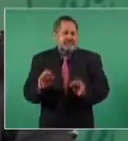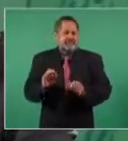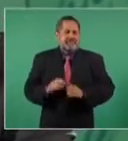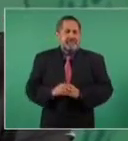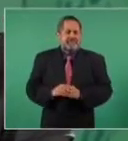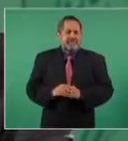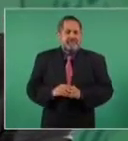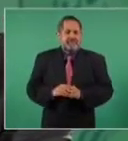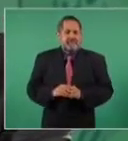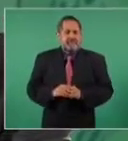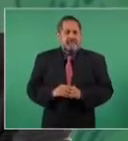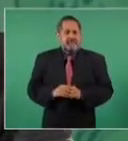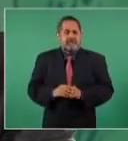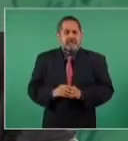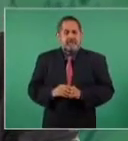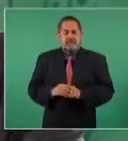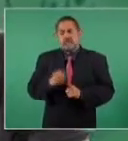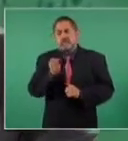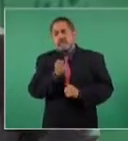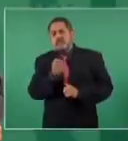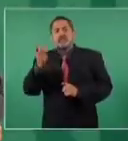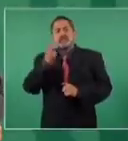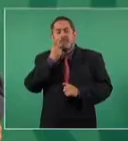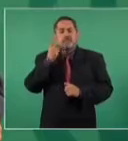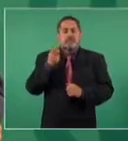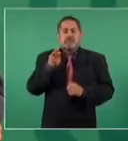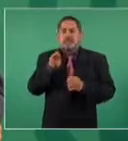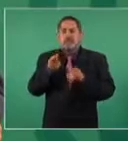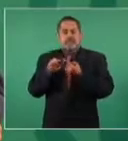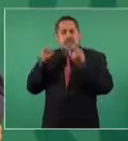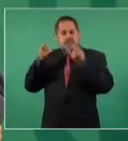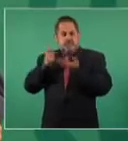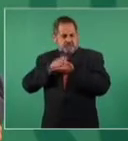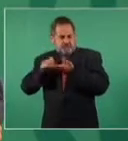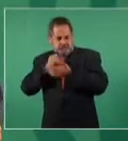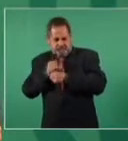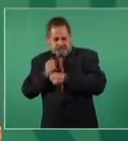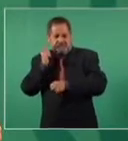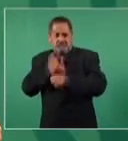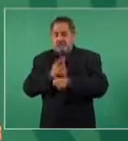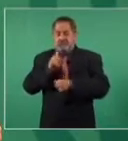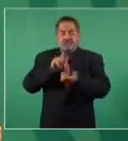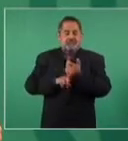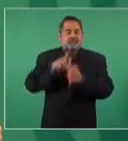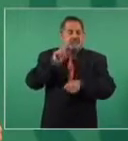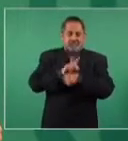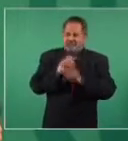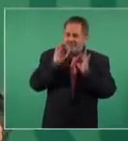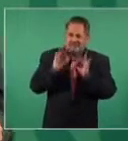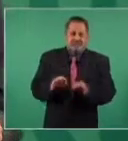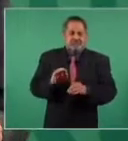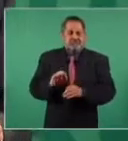porque hay historiadores que sostienen que el grito fue el 16